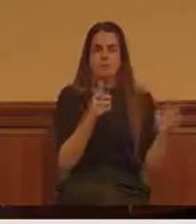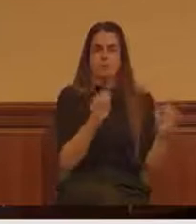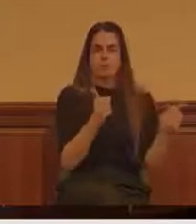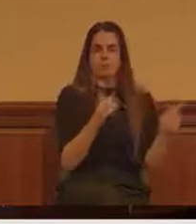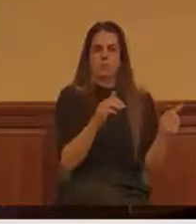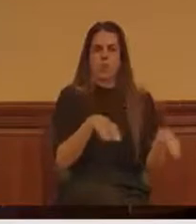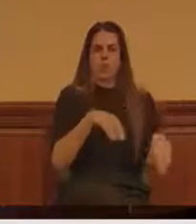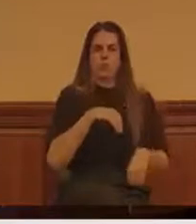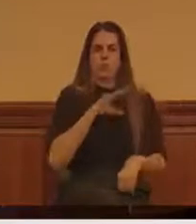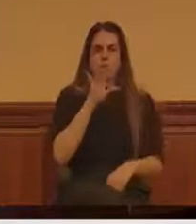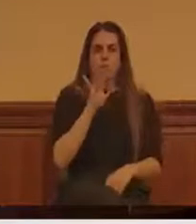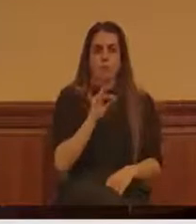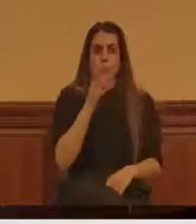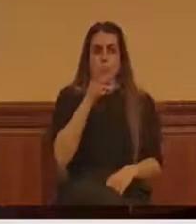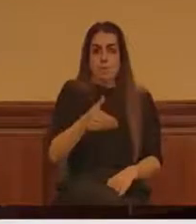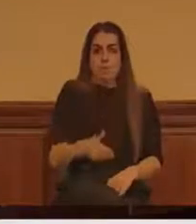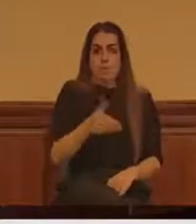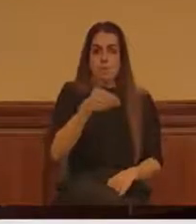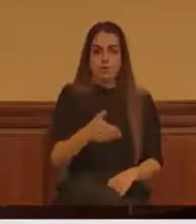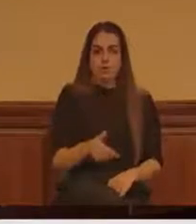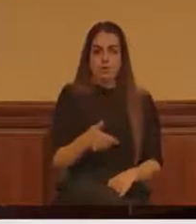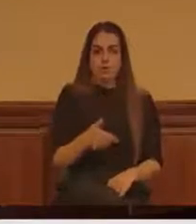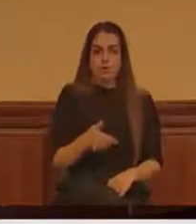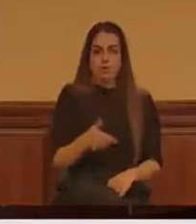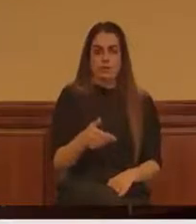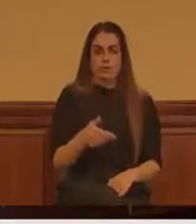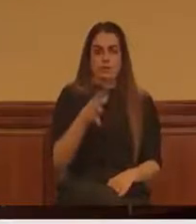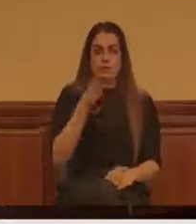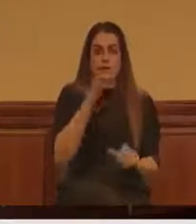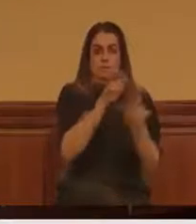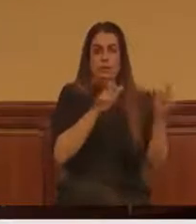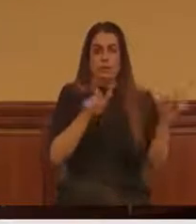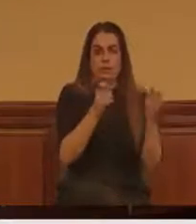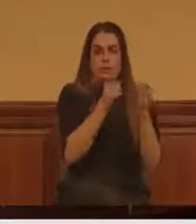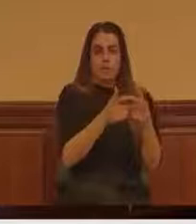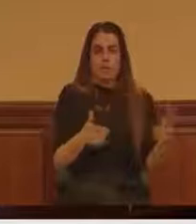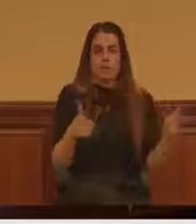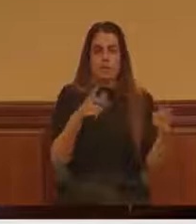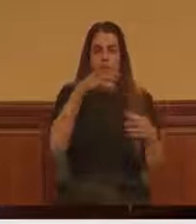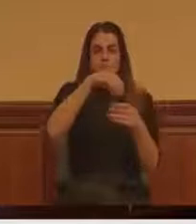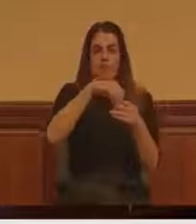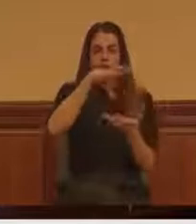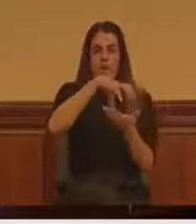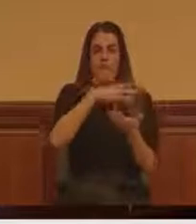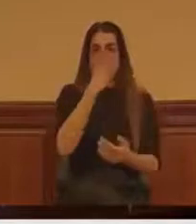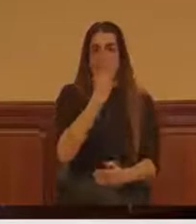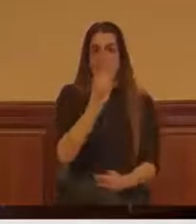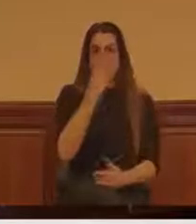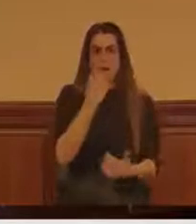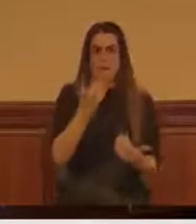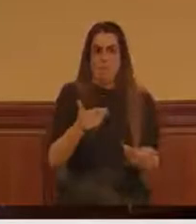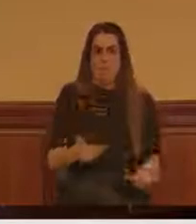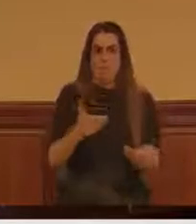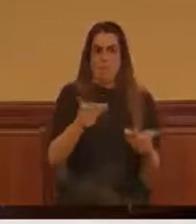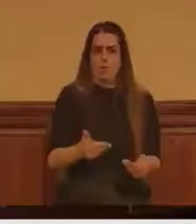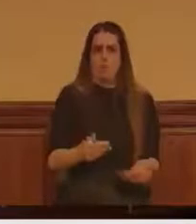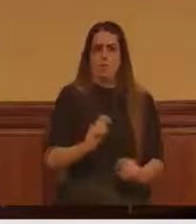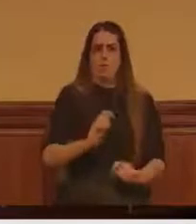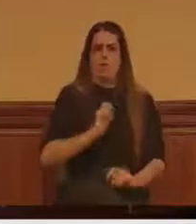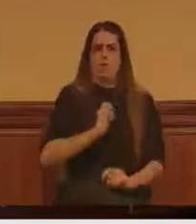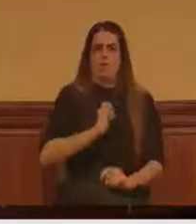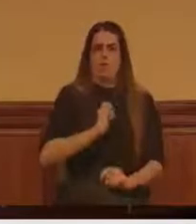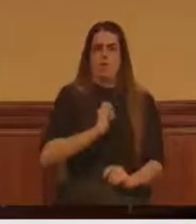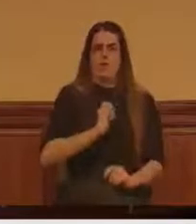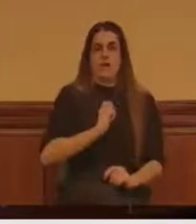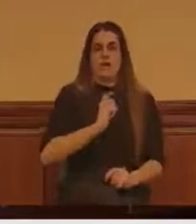que era importante incrementar de personal la perrera, y también era muy importante que se facilitara tanto a